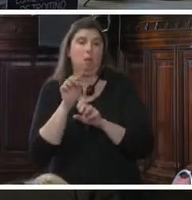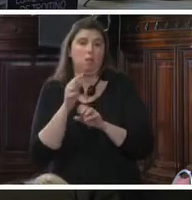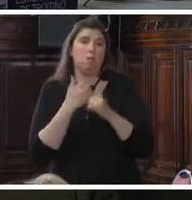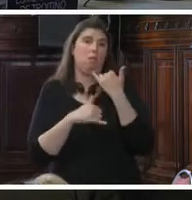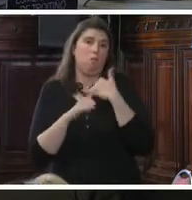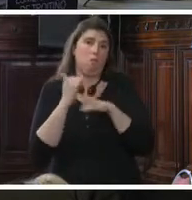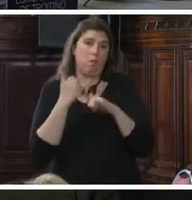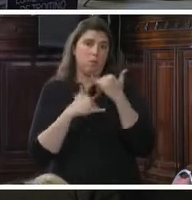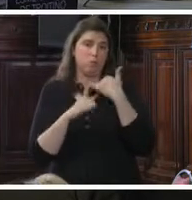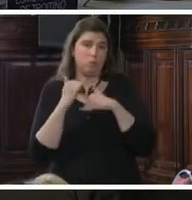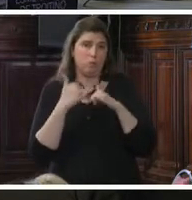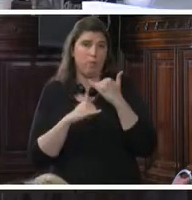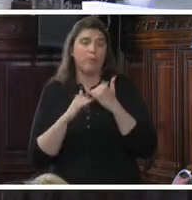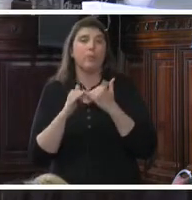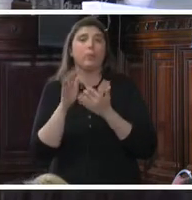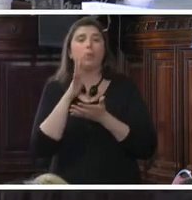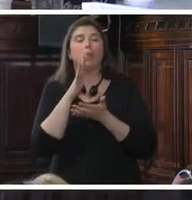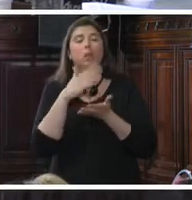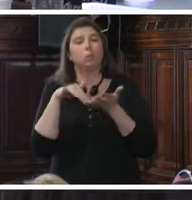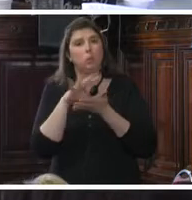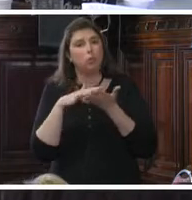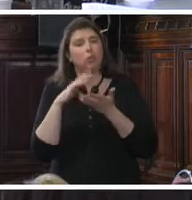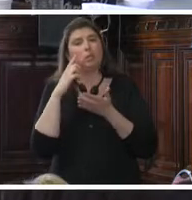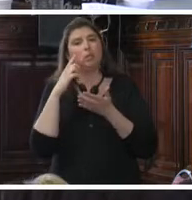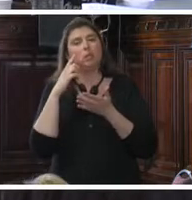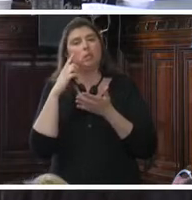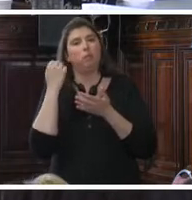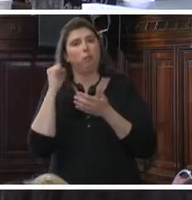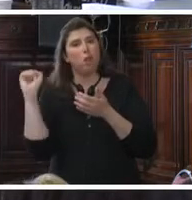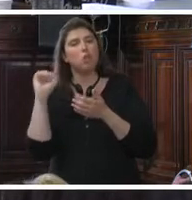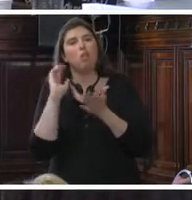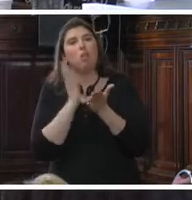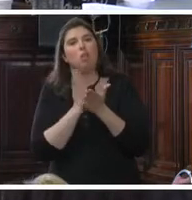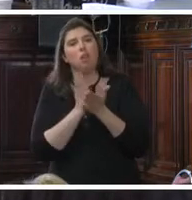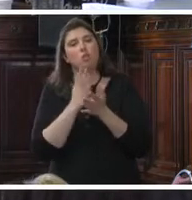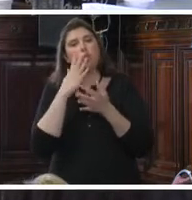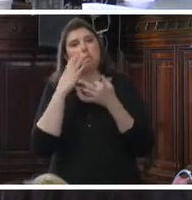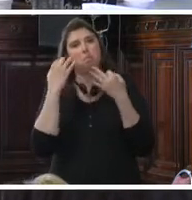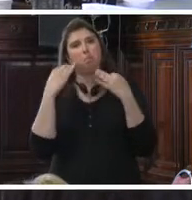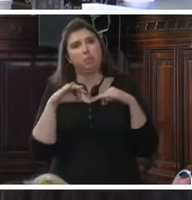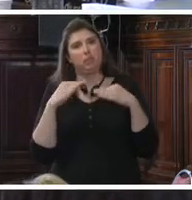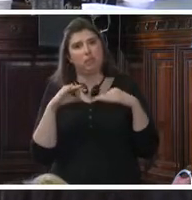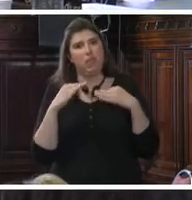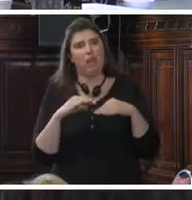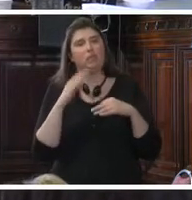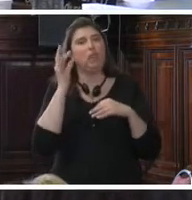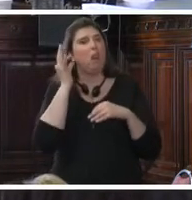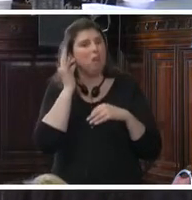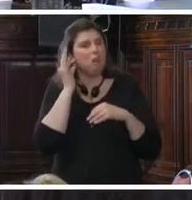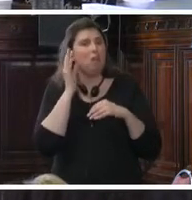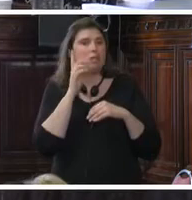de situaciones de violación de derechos particularmente en niñas,